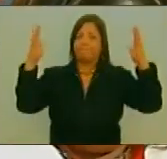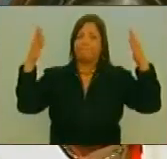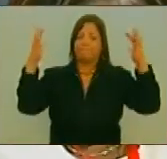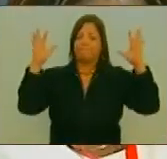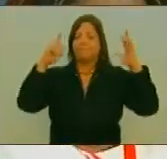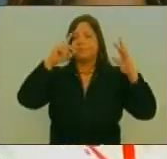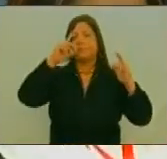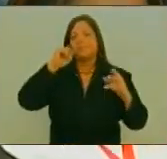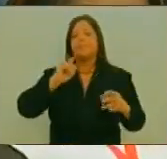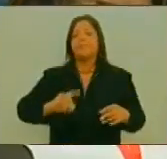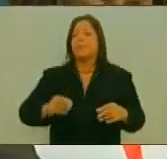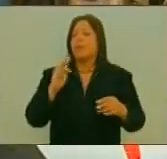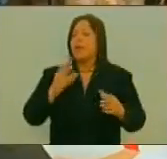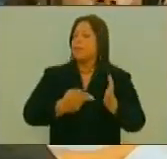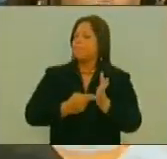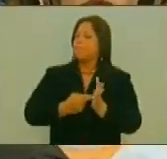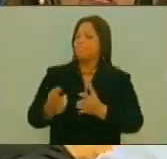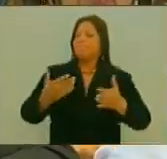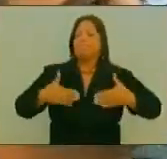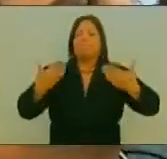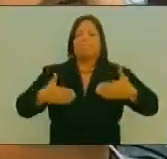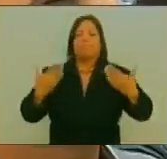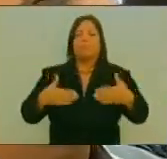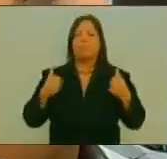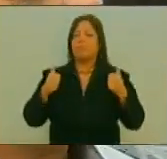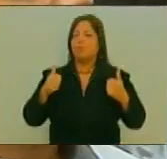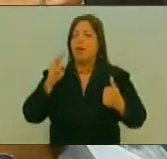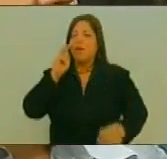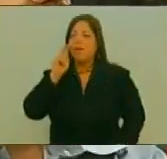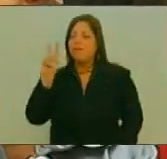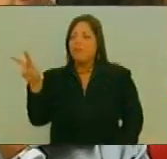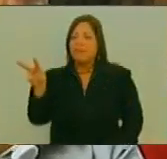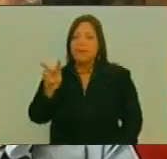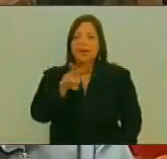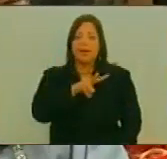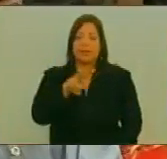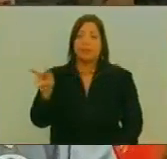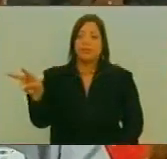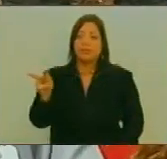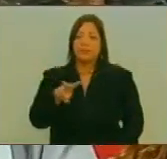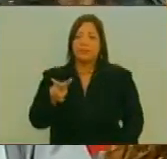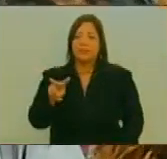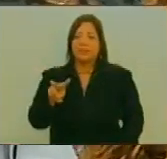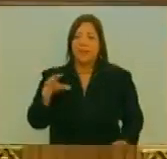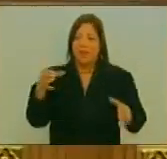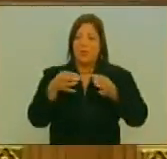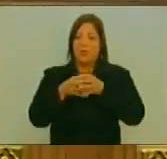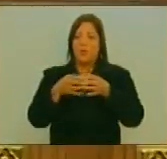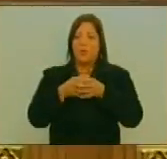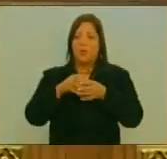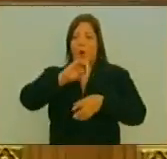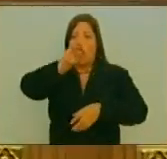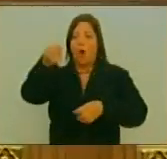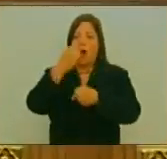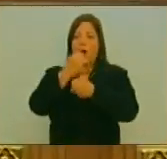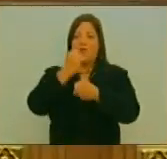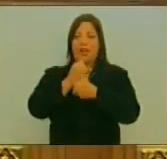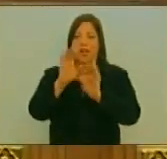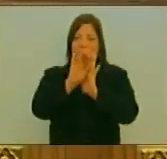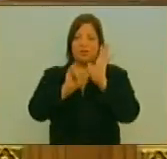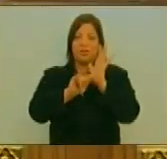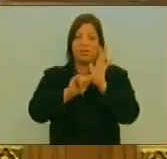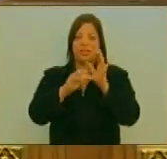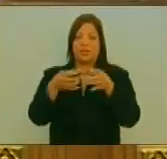Es muy grato Ver A propósito De mi bancada Obrera Constituyente